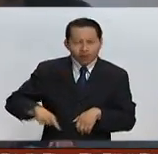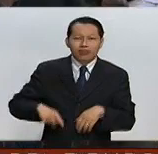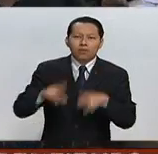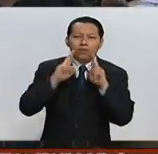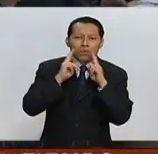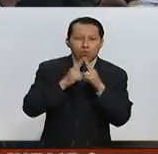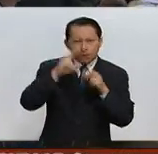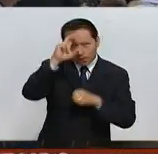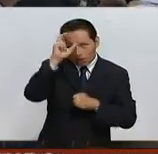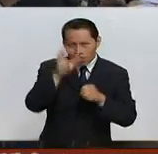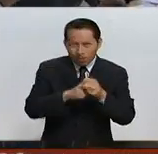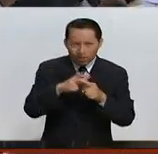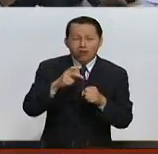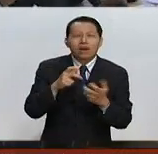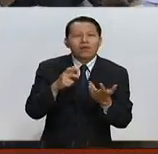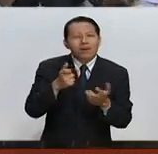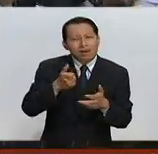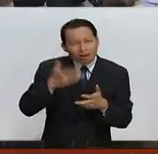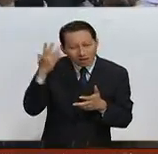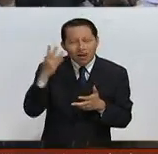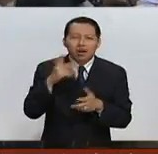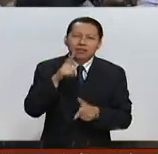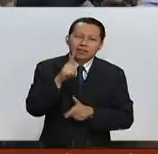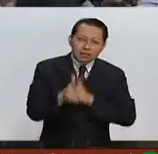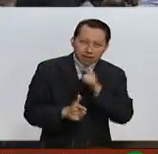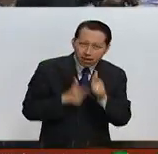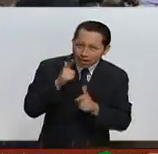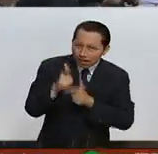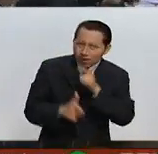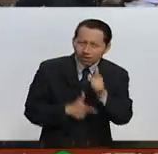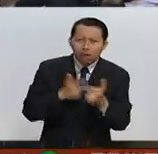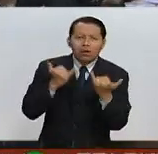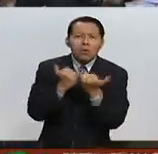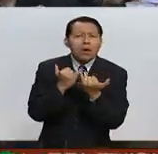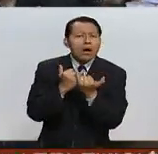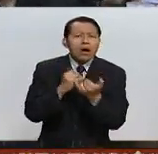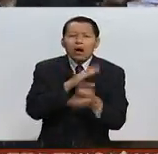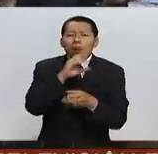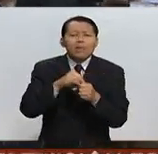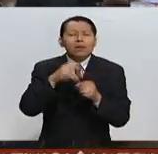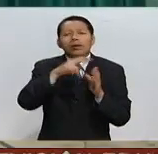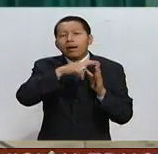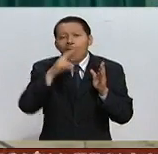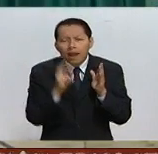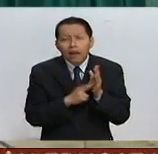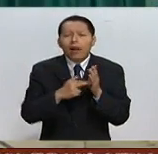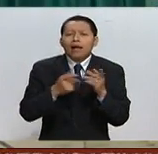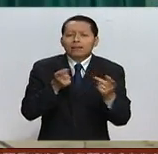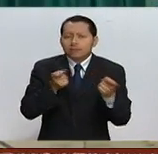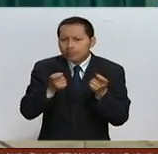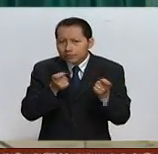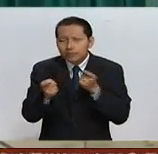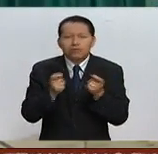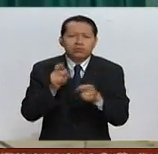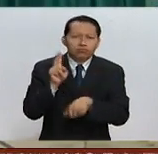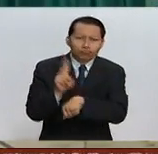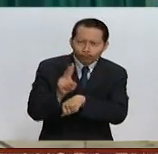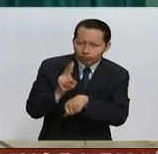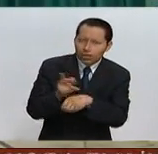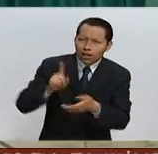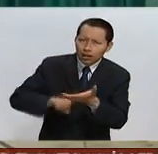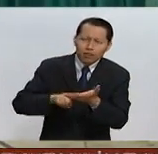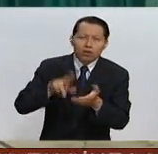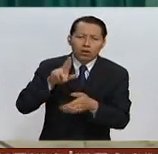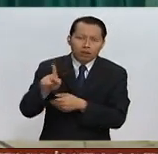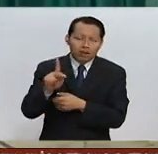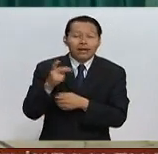es costosa, que es lenta y que al final dicta muchas de las reglas y de las regulaciones que tenemos en el Reino Unido. Esos son